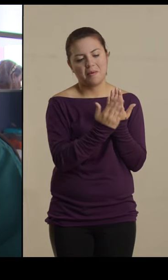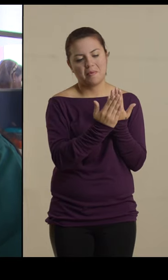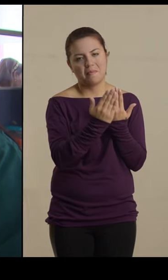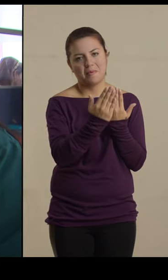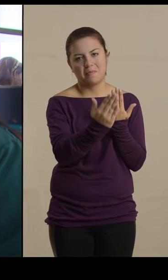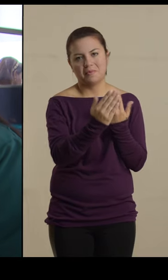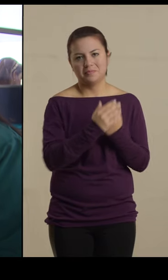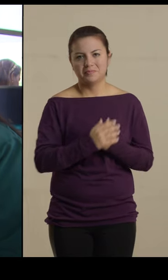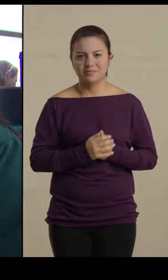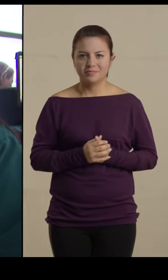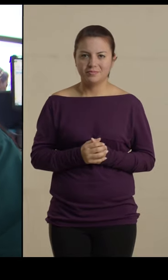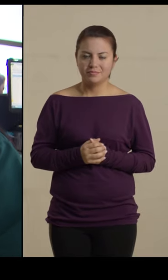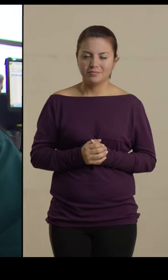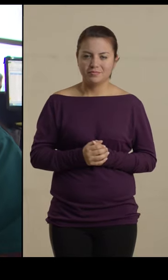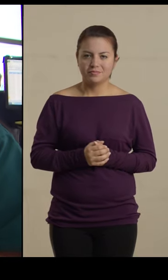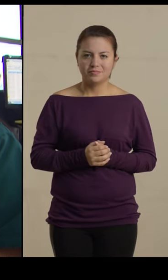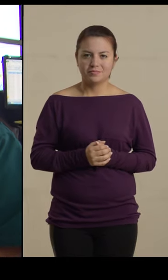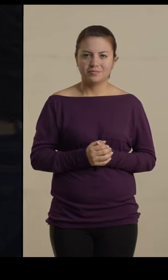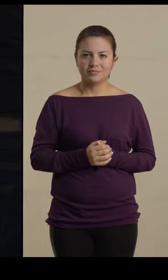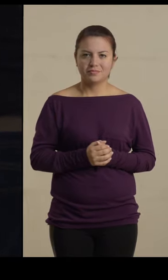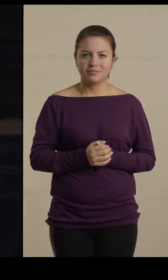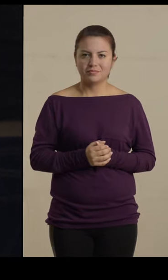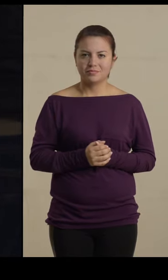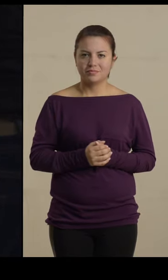archivo.